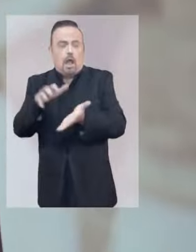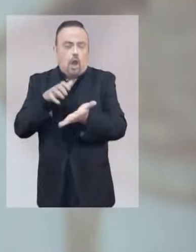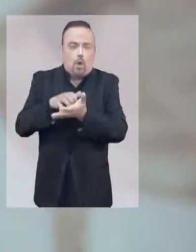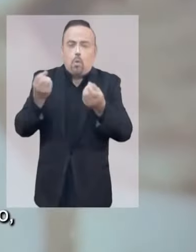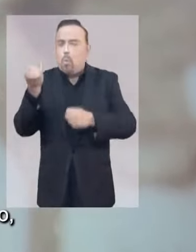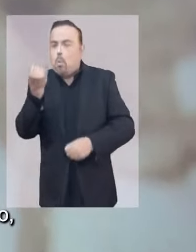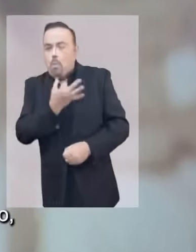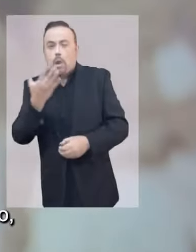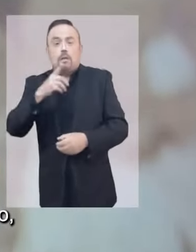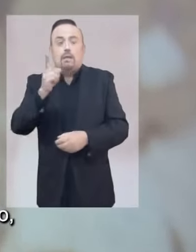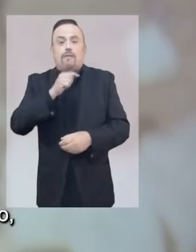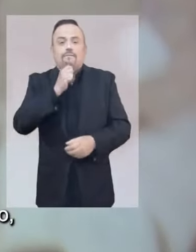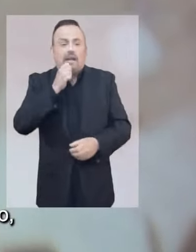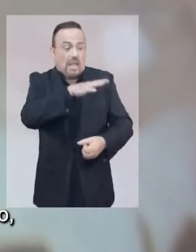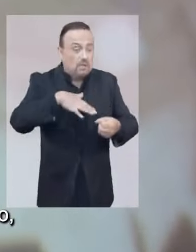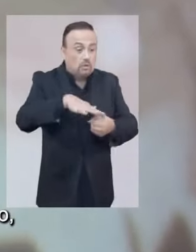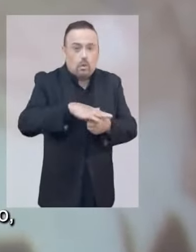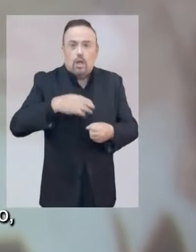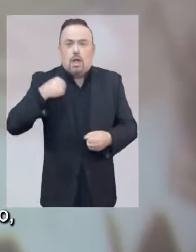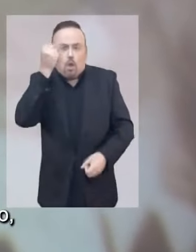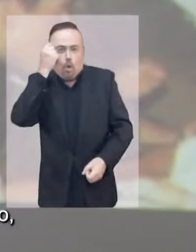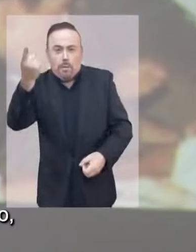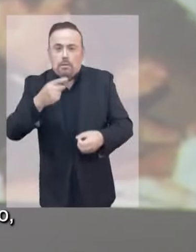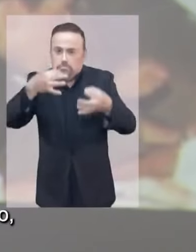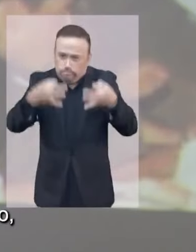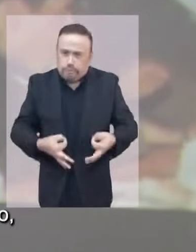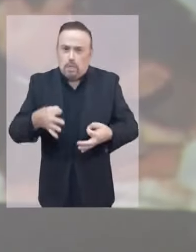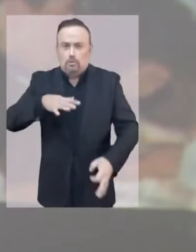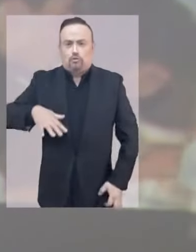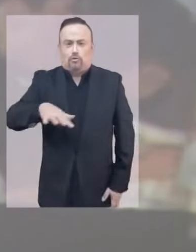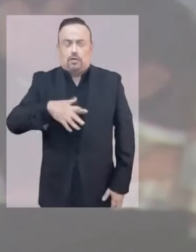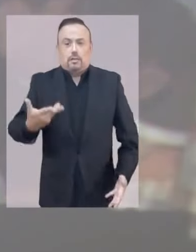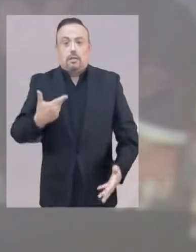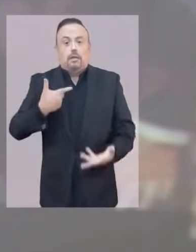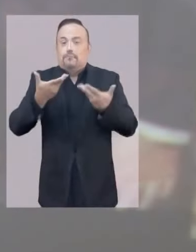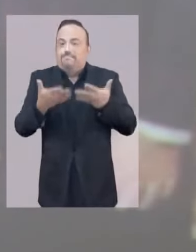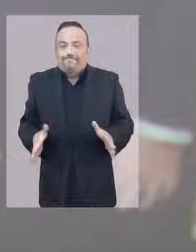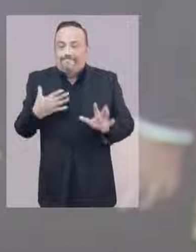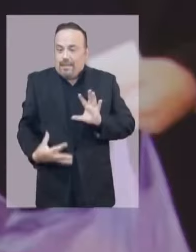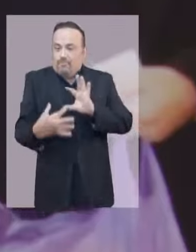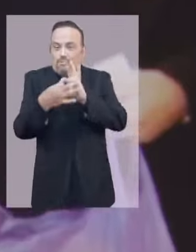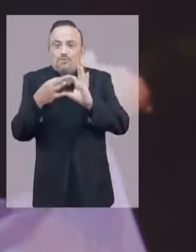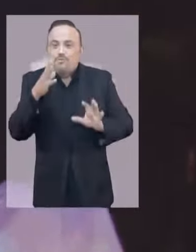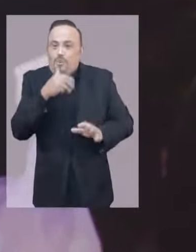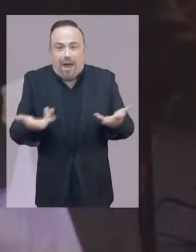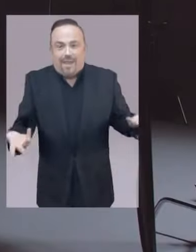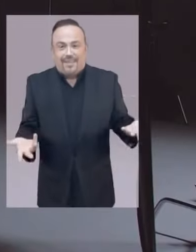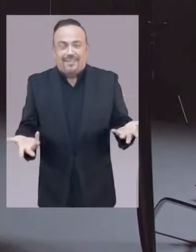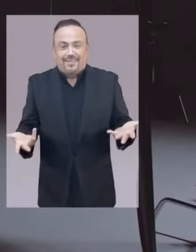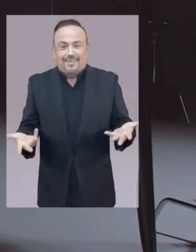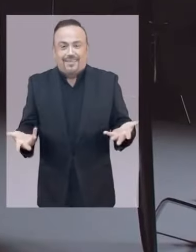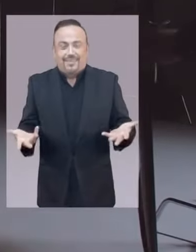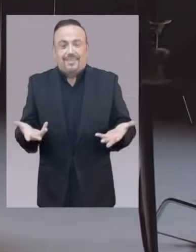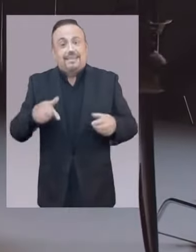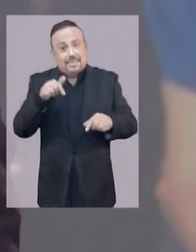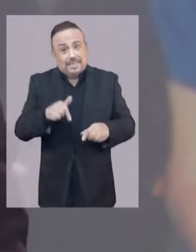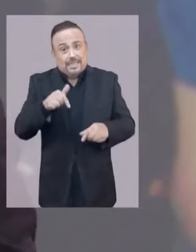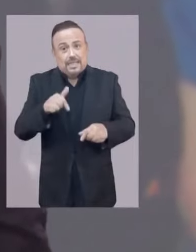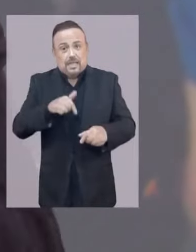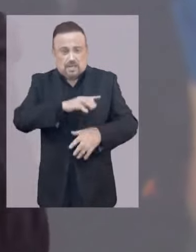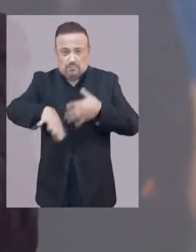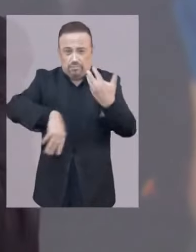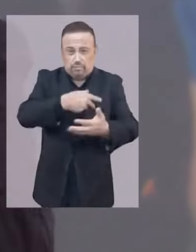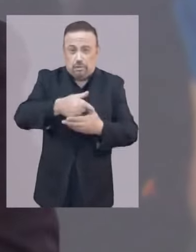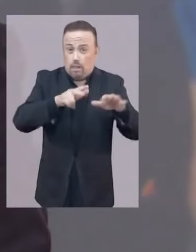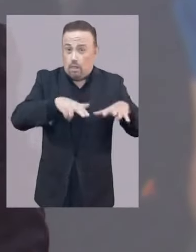todo en números, y no comprendemos la realidad social que se está viviendo, no estamos conectados con la gente. El estallido